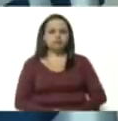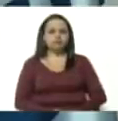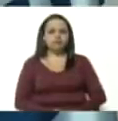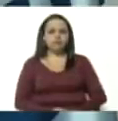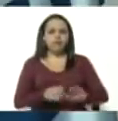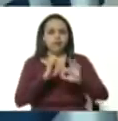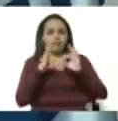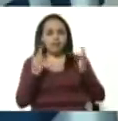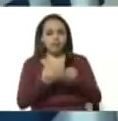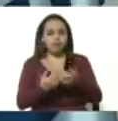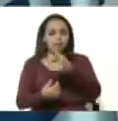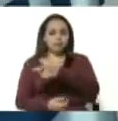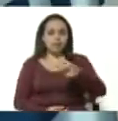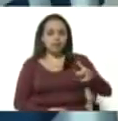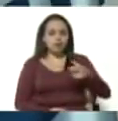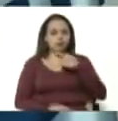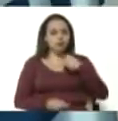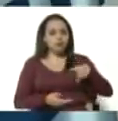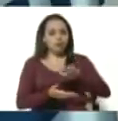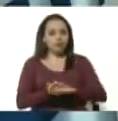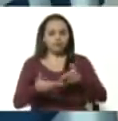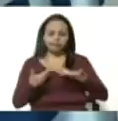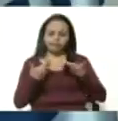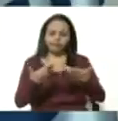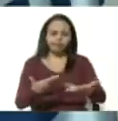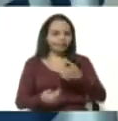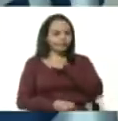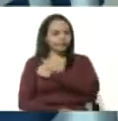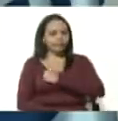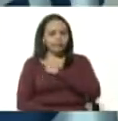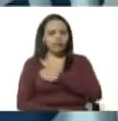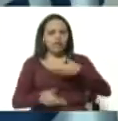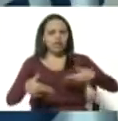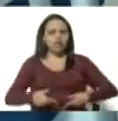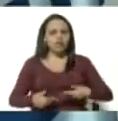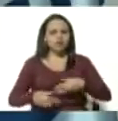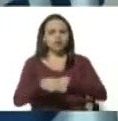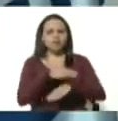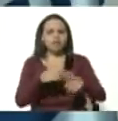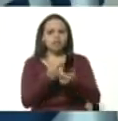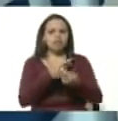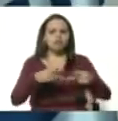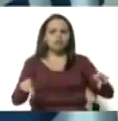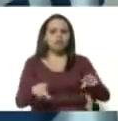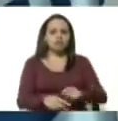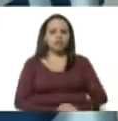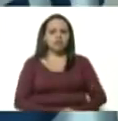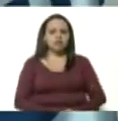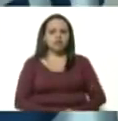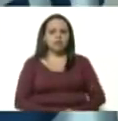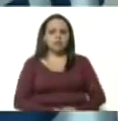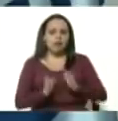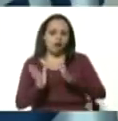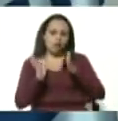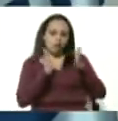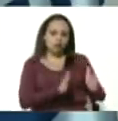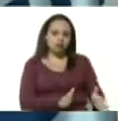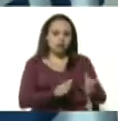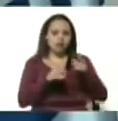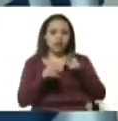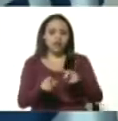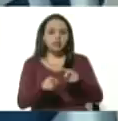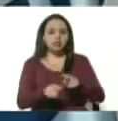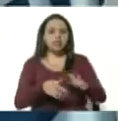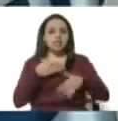familiares de esas víctimas nuestras sentidas condolencias y el esfuerzo del Ministerio Público para contener este tipo de